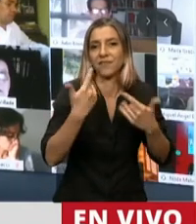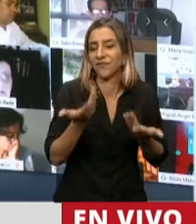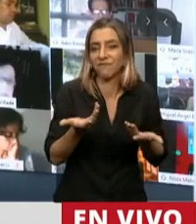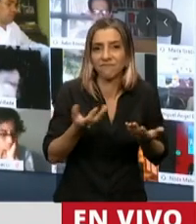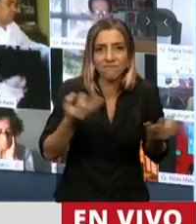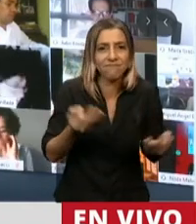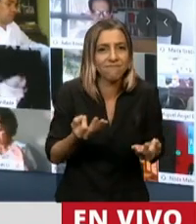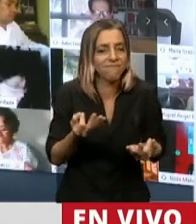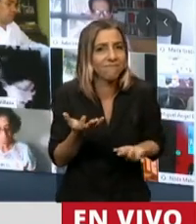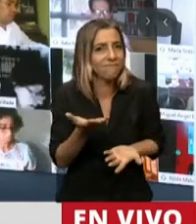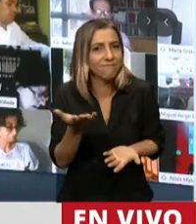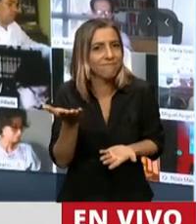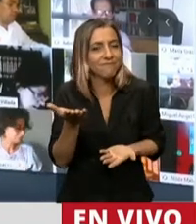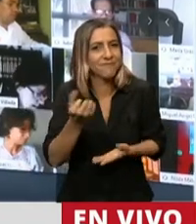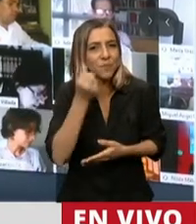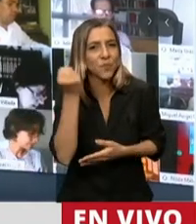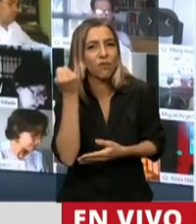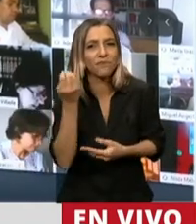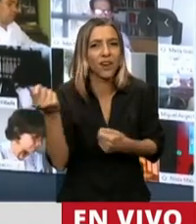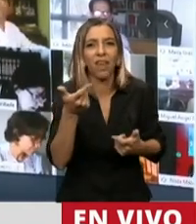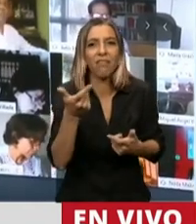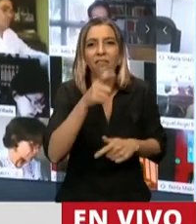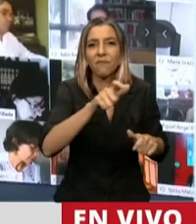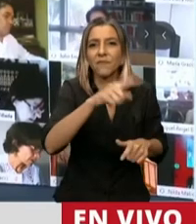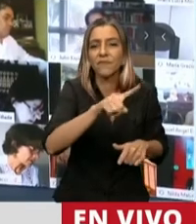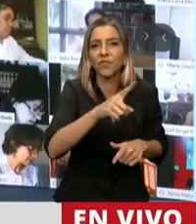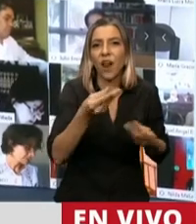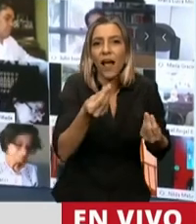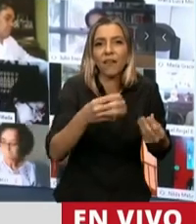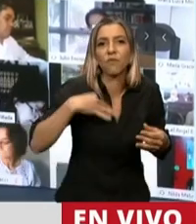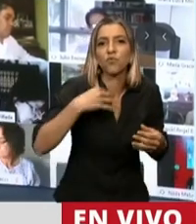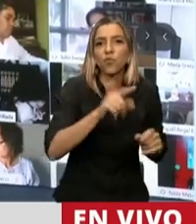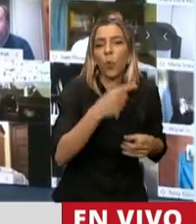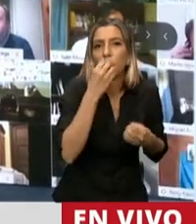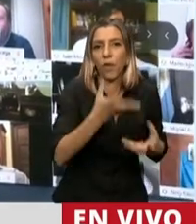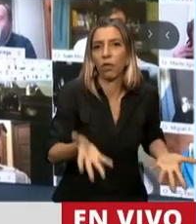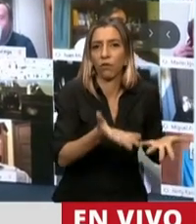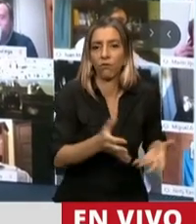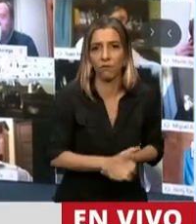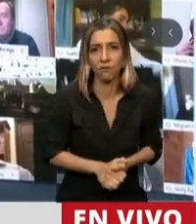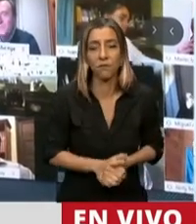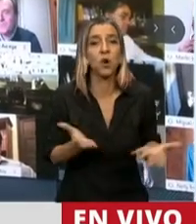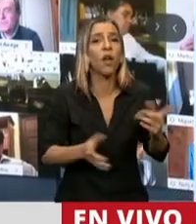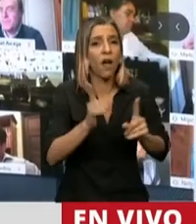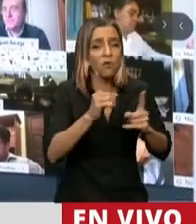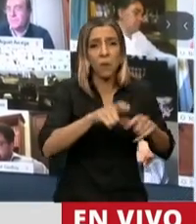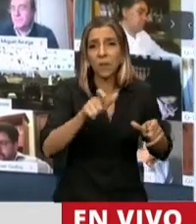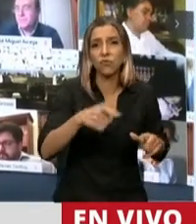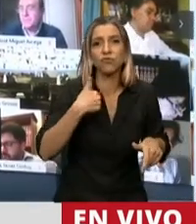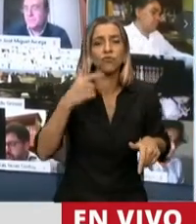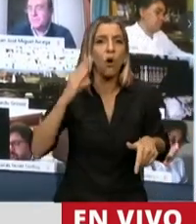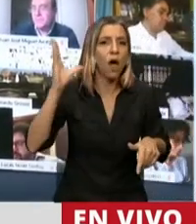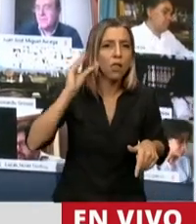importantísimo en la calidad de vida de las personas que padecen situaciones que afectan la audición o el habla.